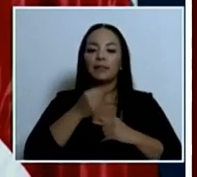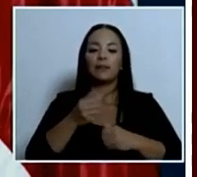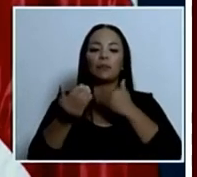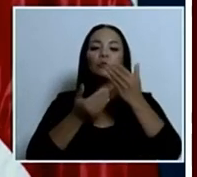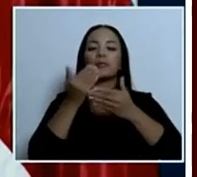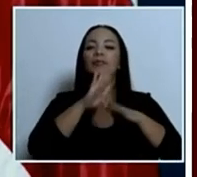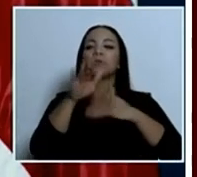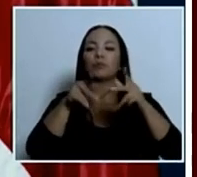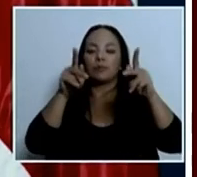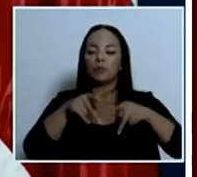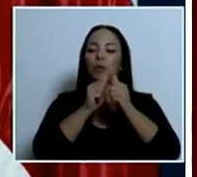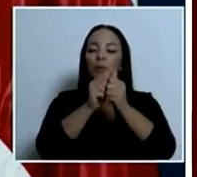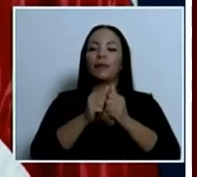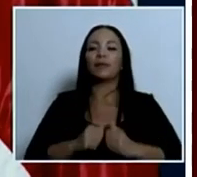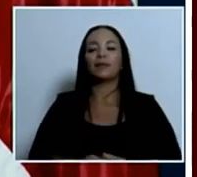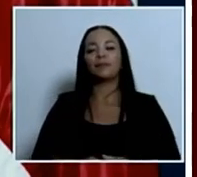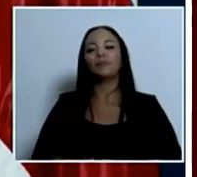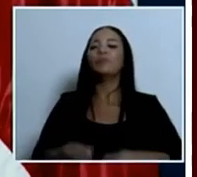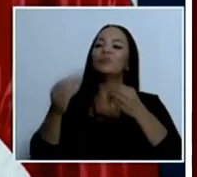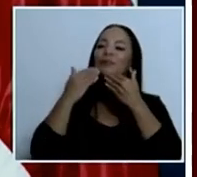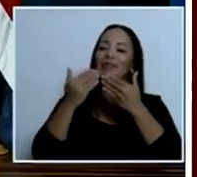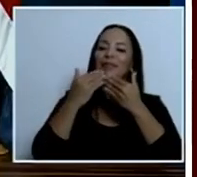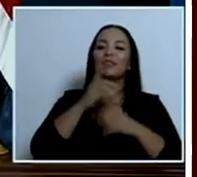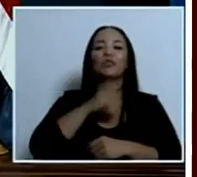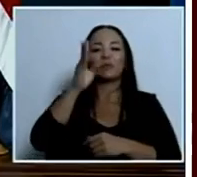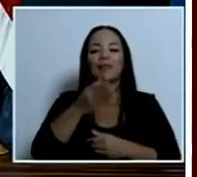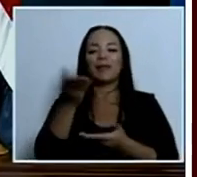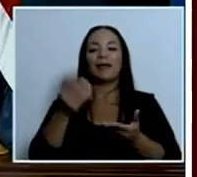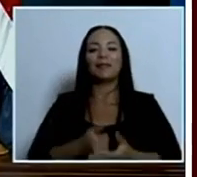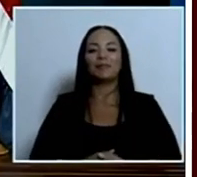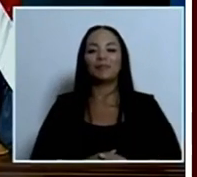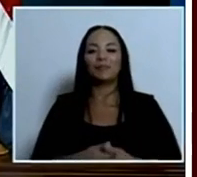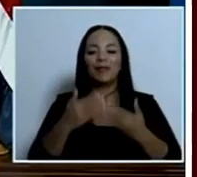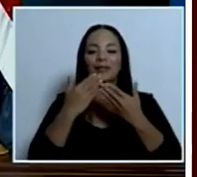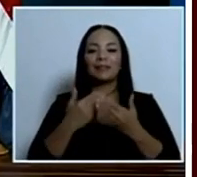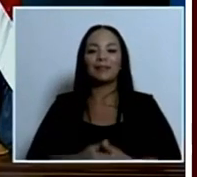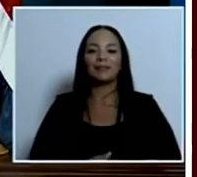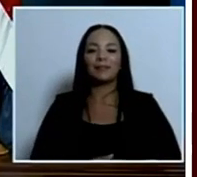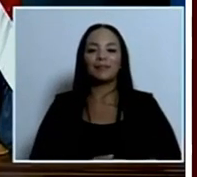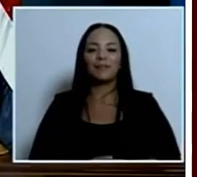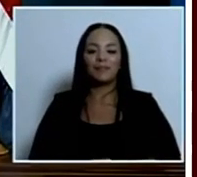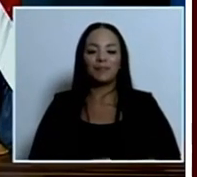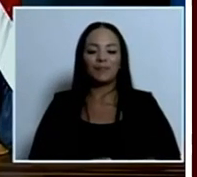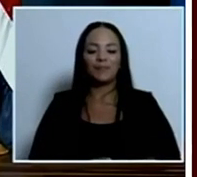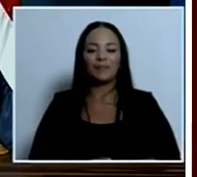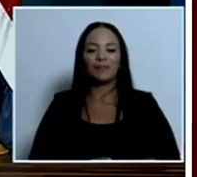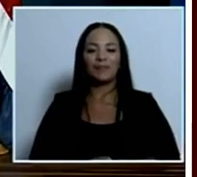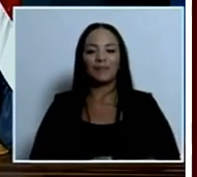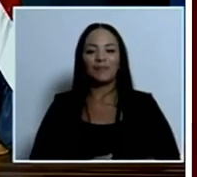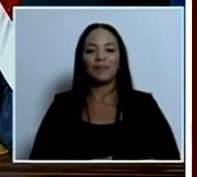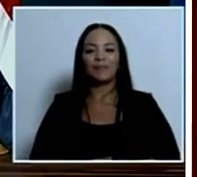gracias a todos por su compañía muchísimas gracias que Dios los bendiga gracias chicos gracias